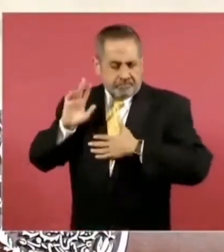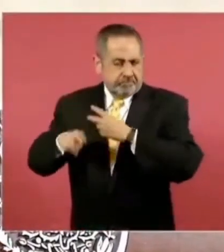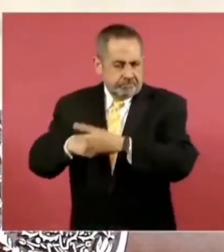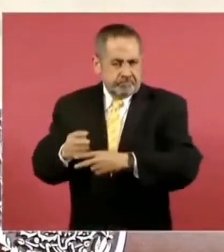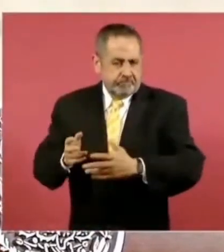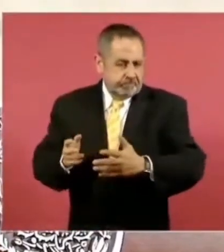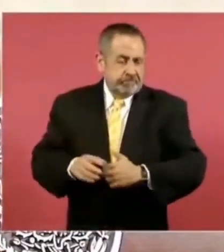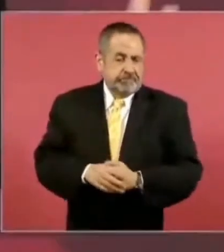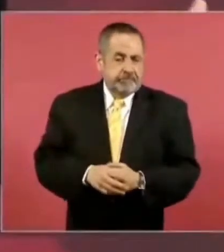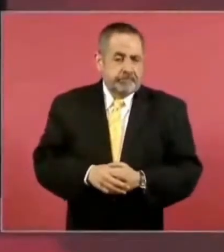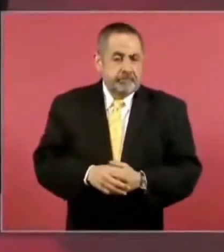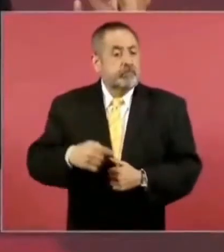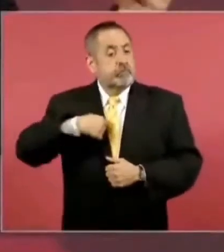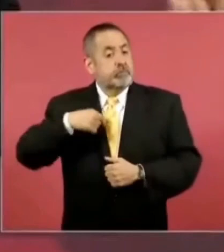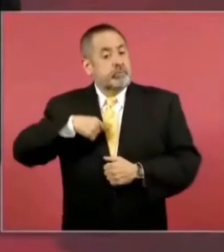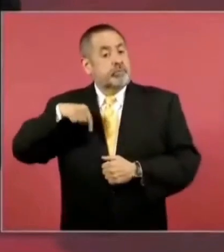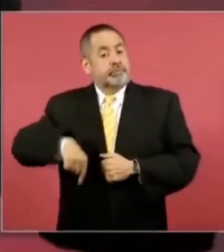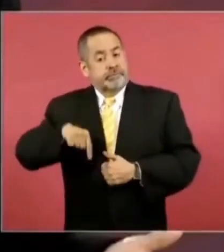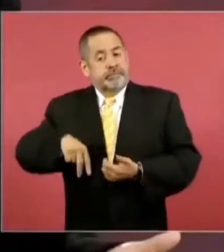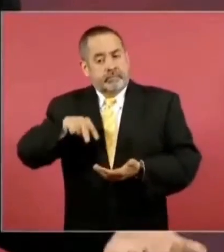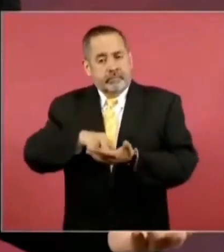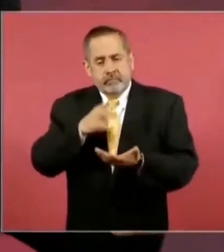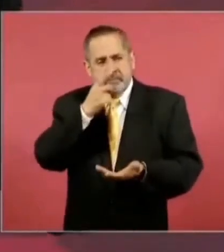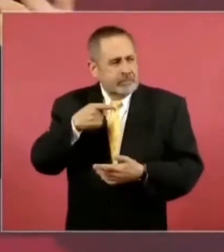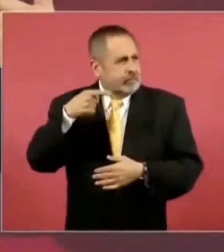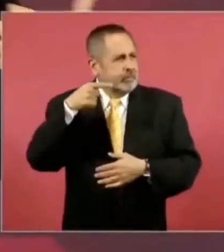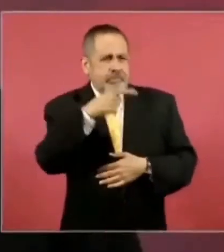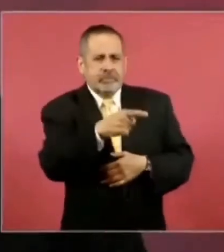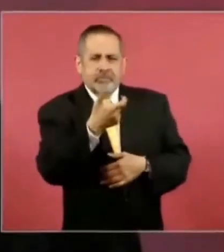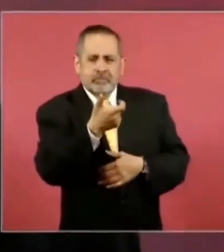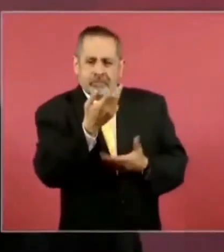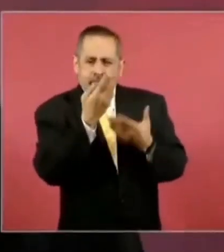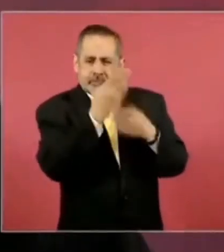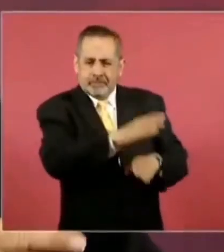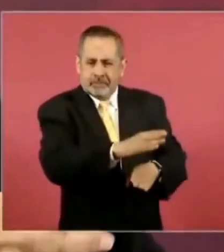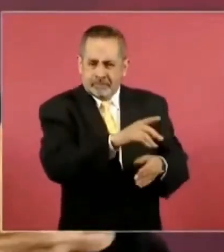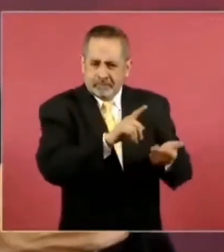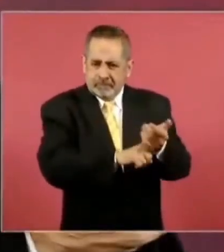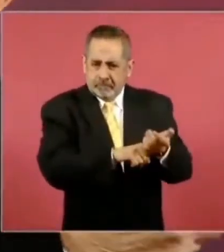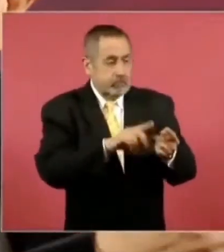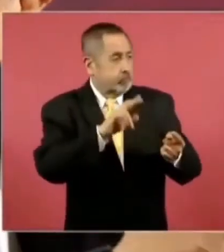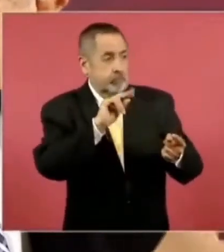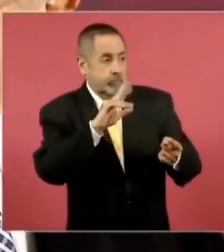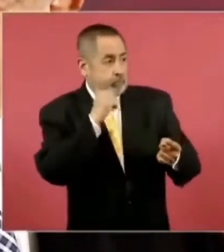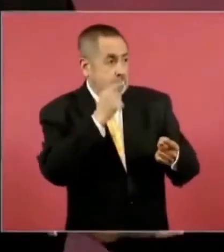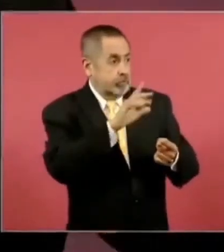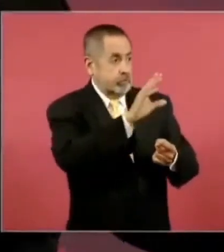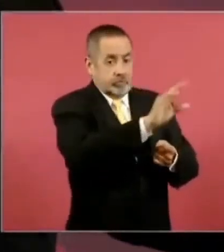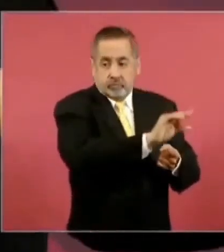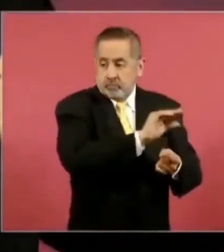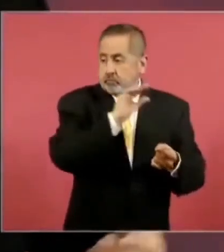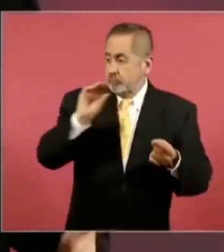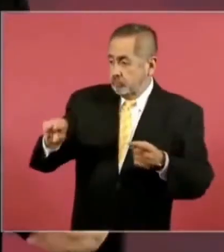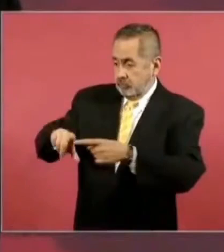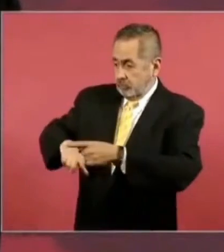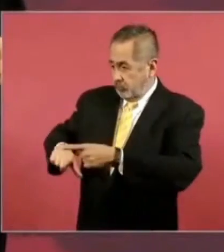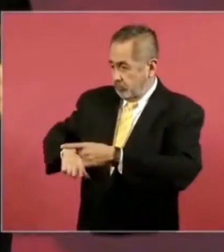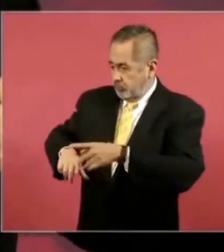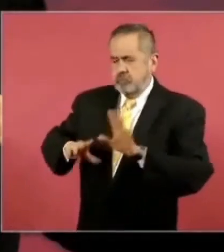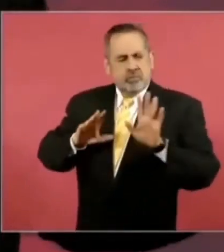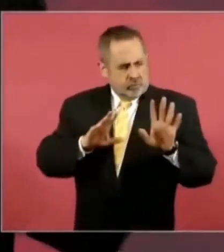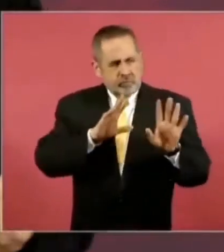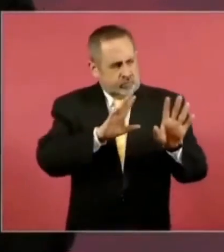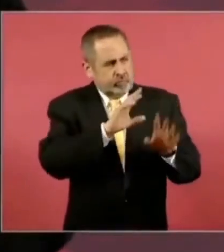porque aquí dije, bueno, ¿por qué no? Si no quieren regresarlo a la tesorería de la federación esos